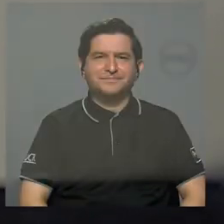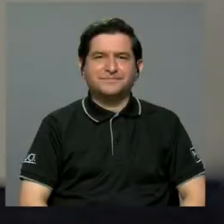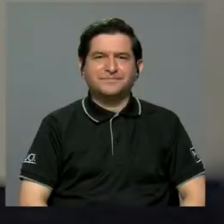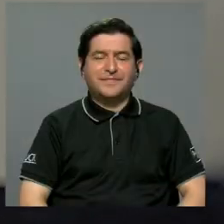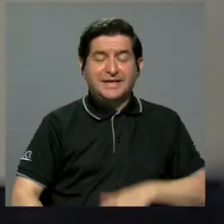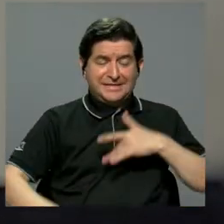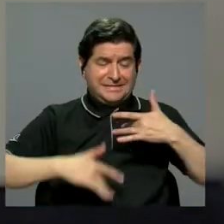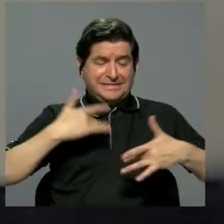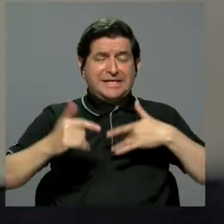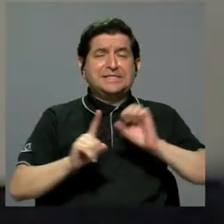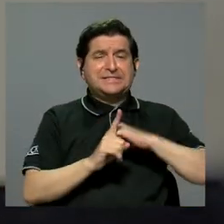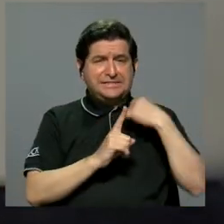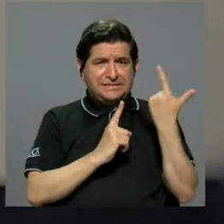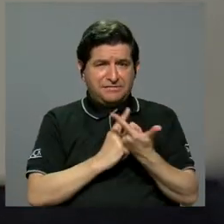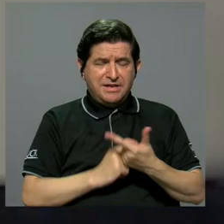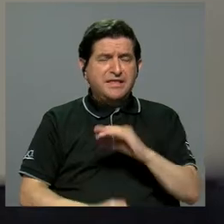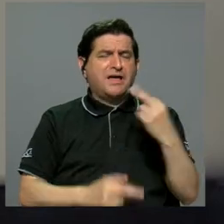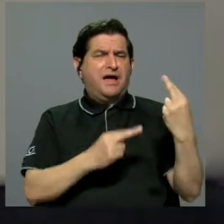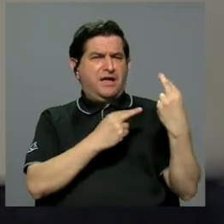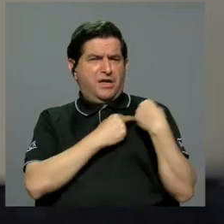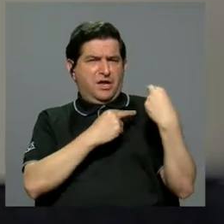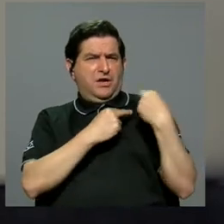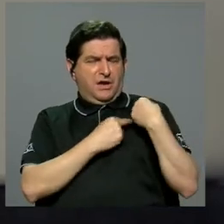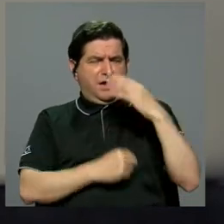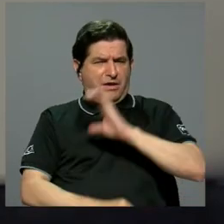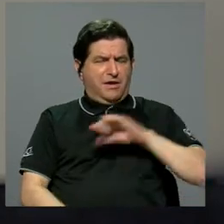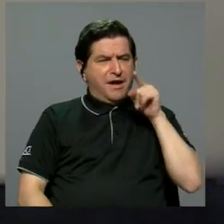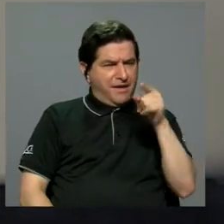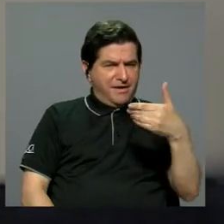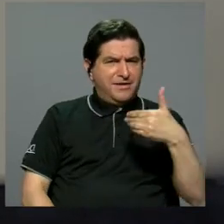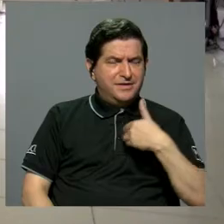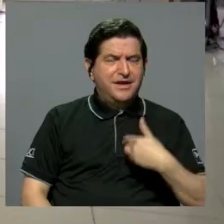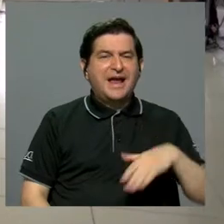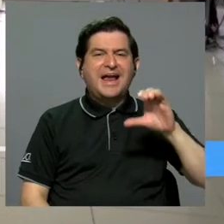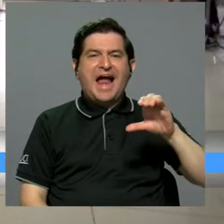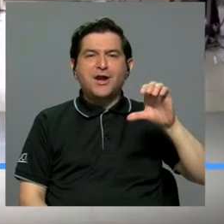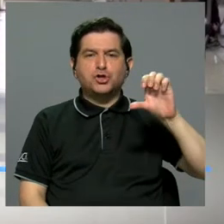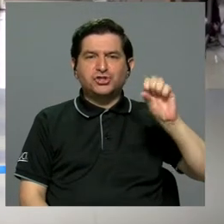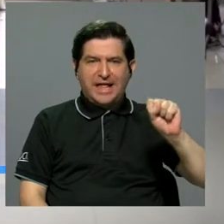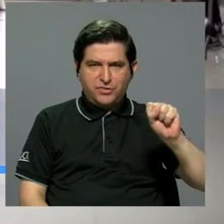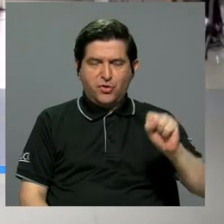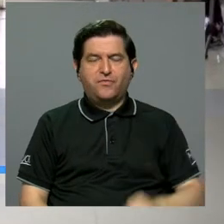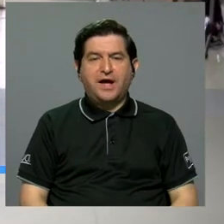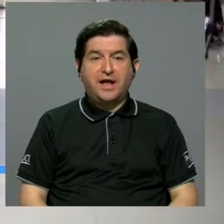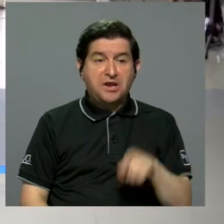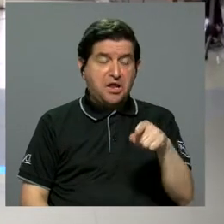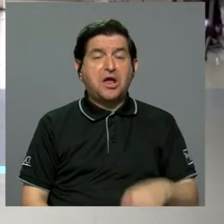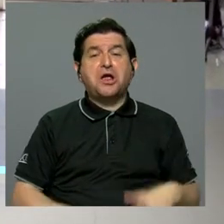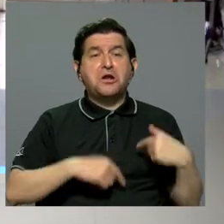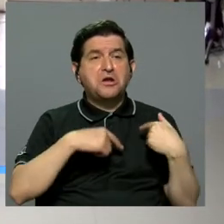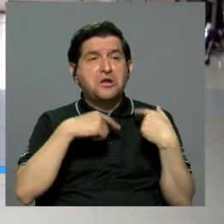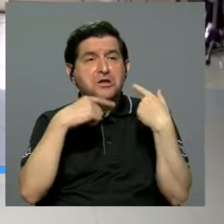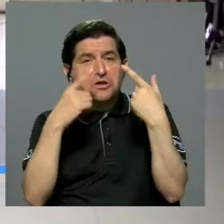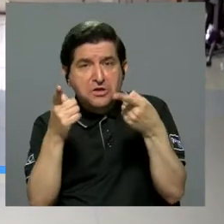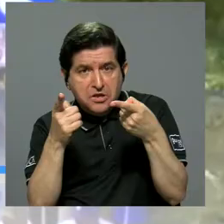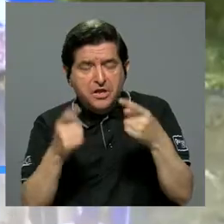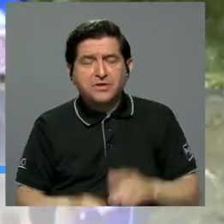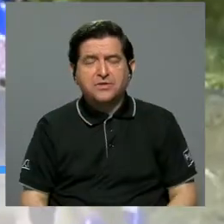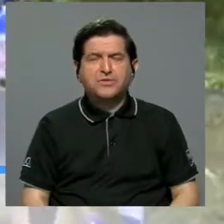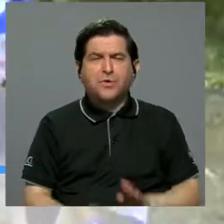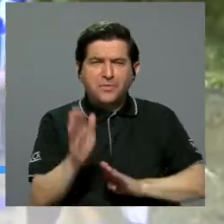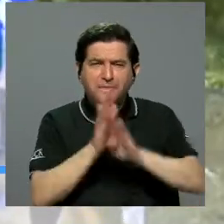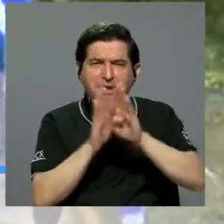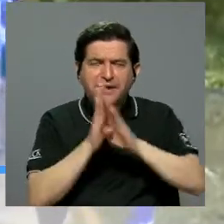Con la sensibilidad social y la responsabilidad que lo caracteriza, don Carlos Sandoval empacó sus cosas con la